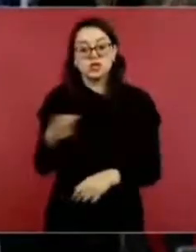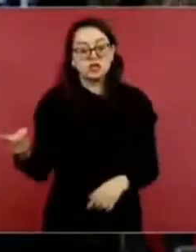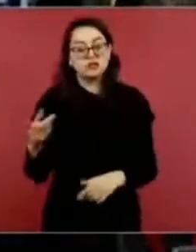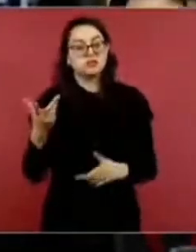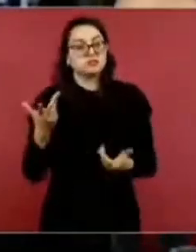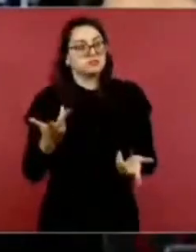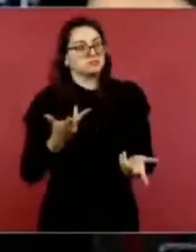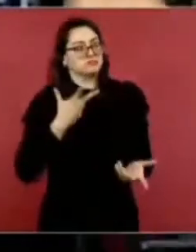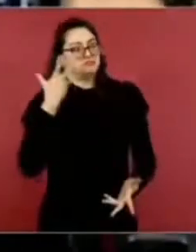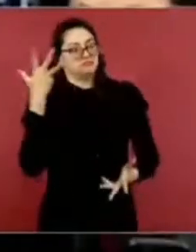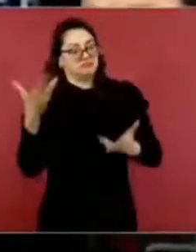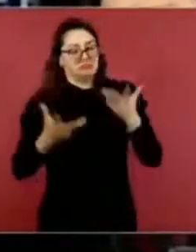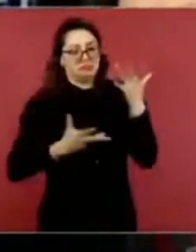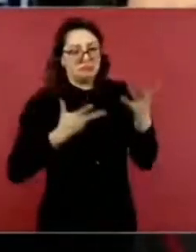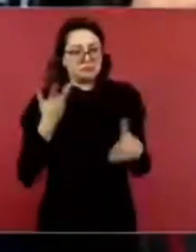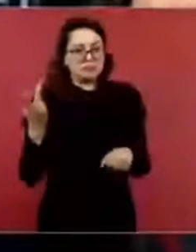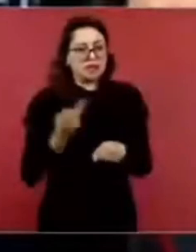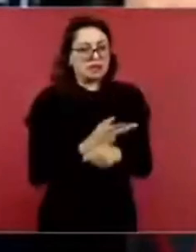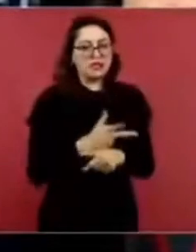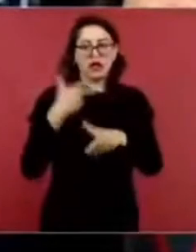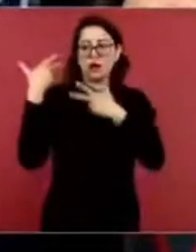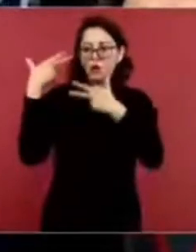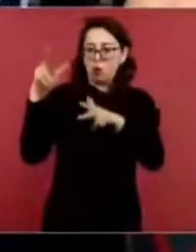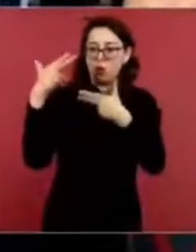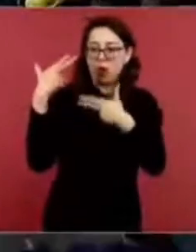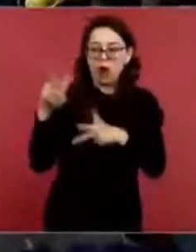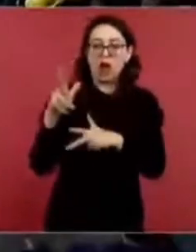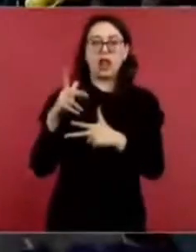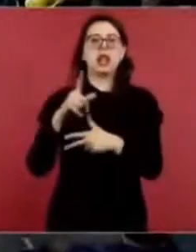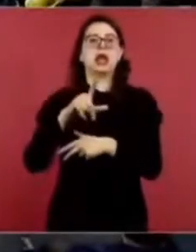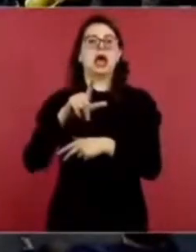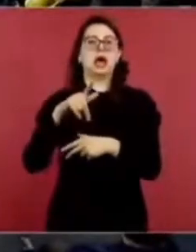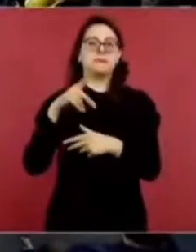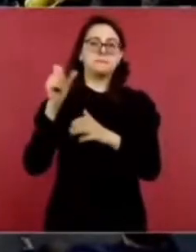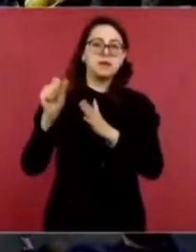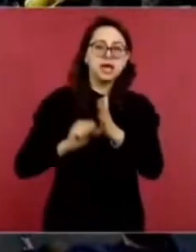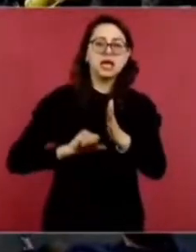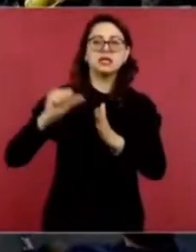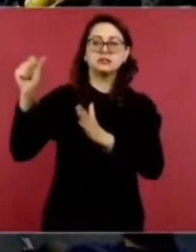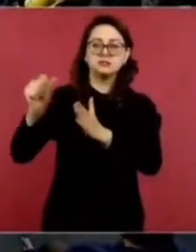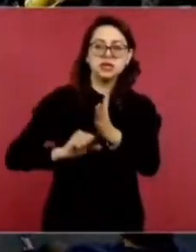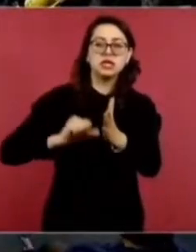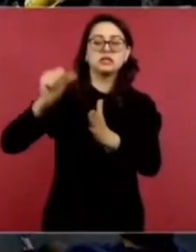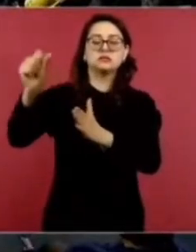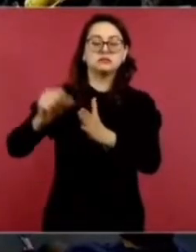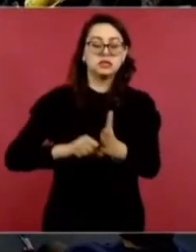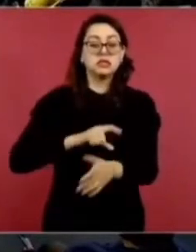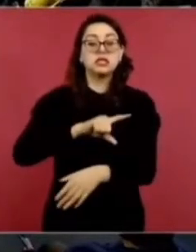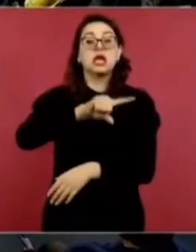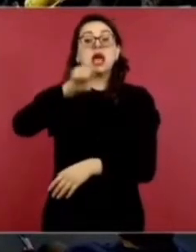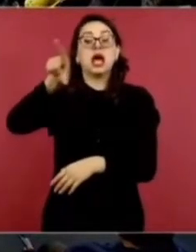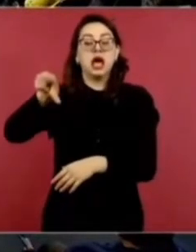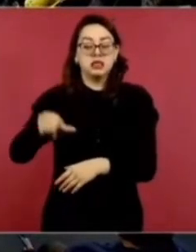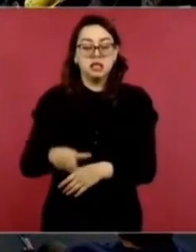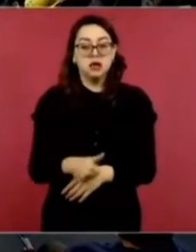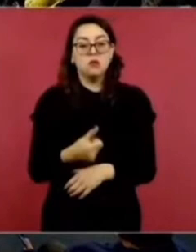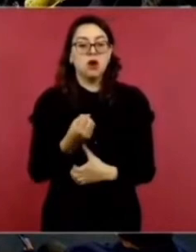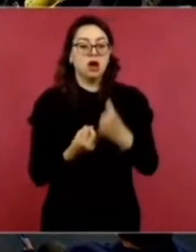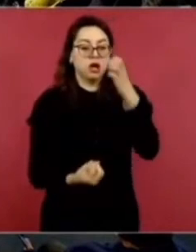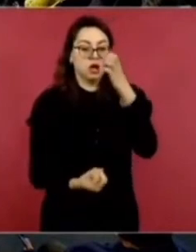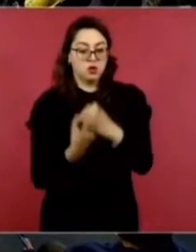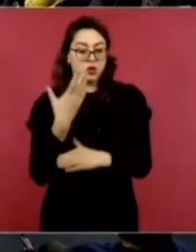después de varios meses de huelga, pues los llevaron la nueva empresa de Olegario Vázquez,